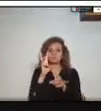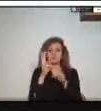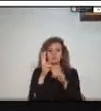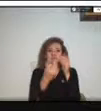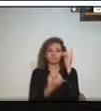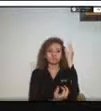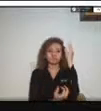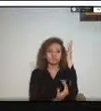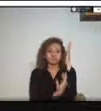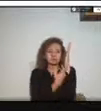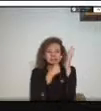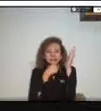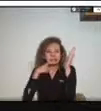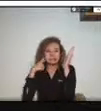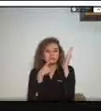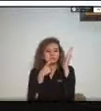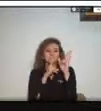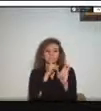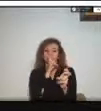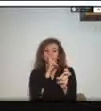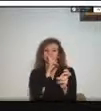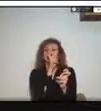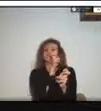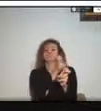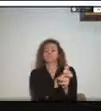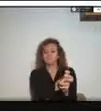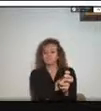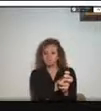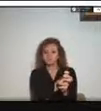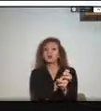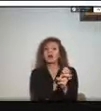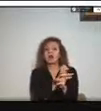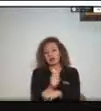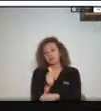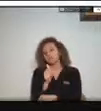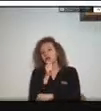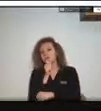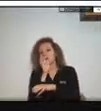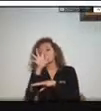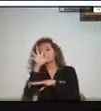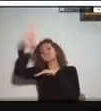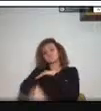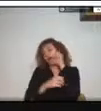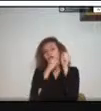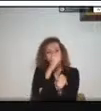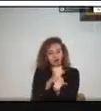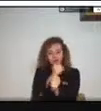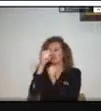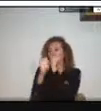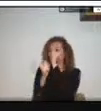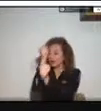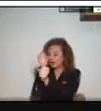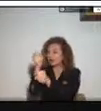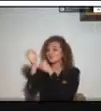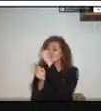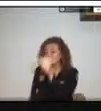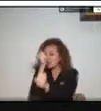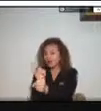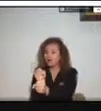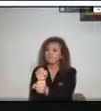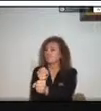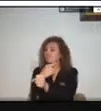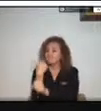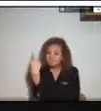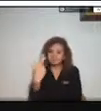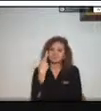las inundaciones que eso sí anualmente o en periodo recurrente más bien